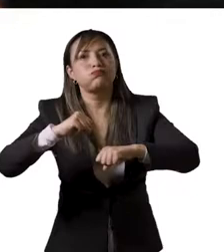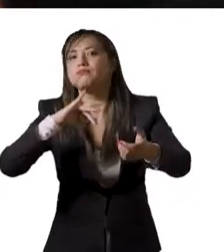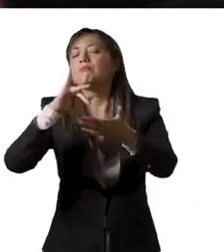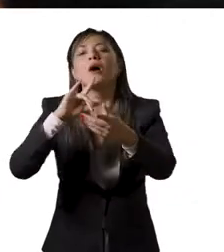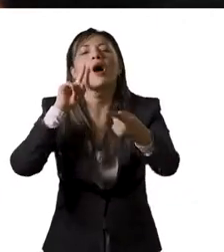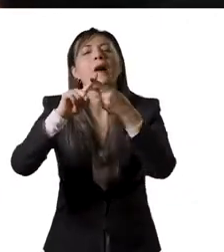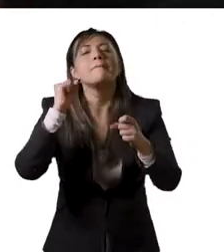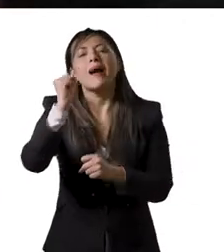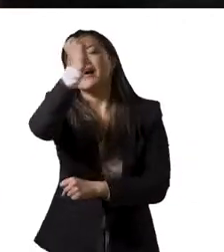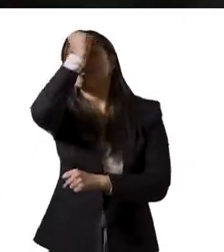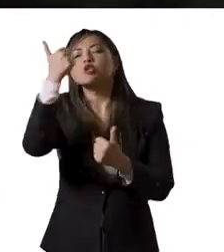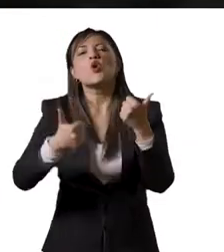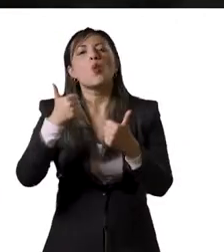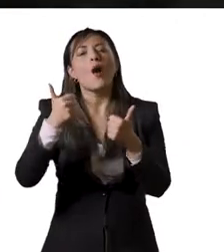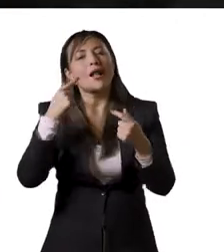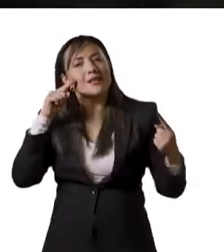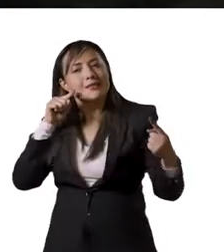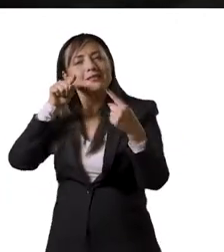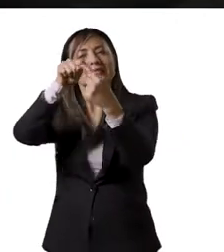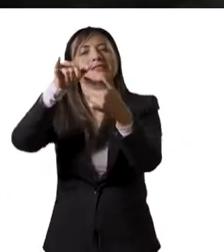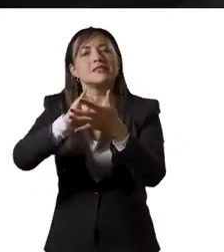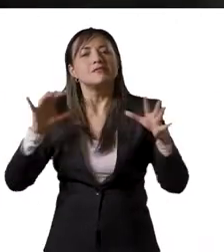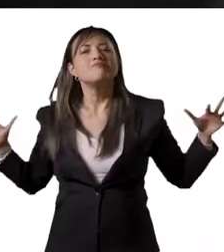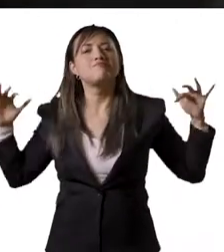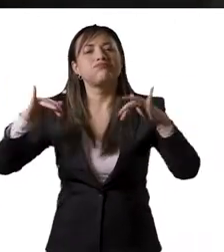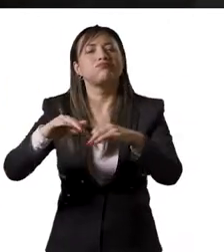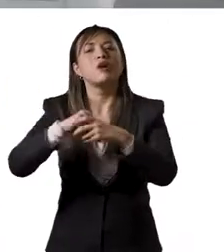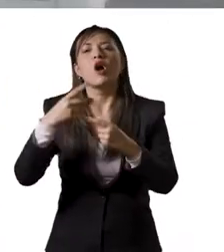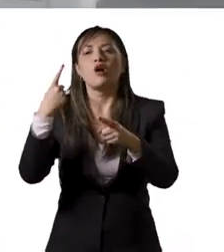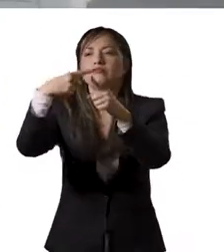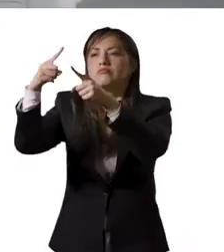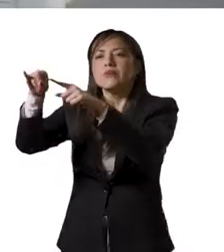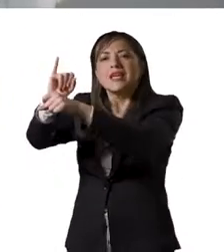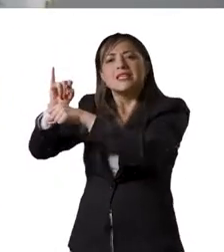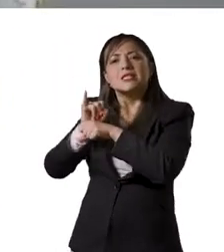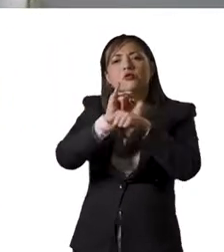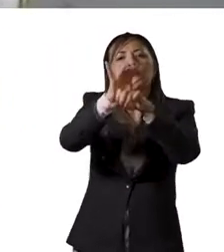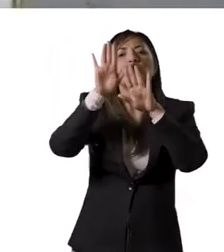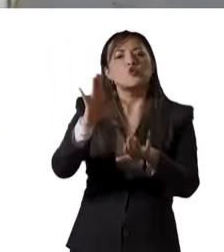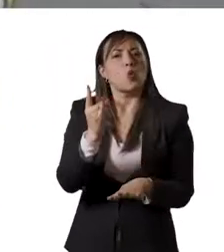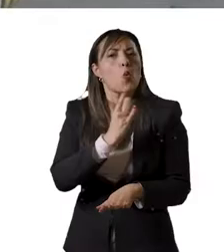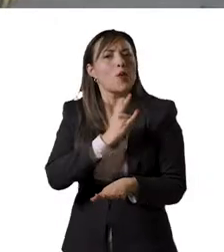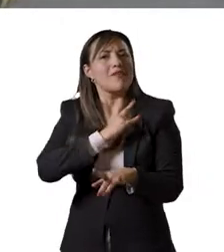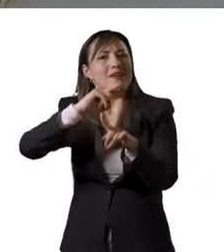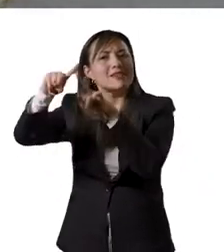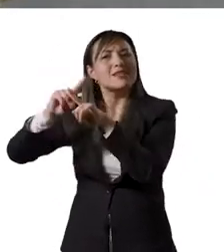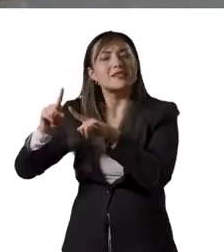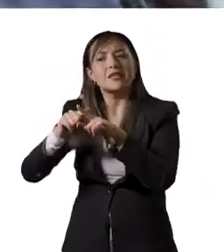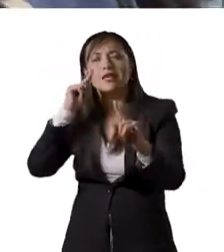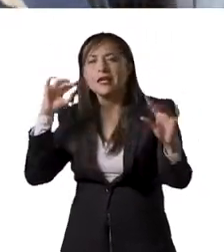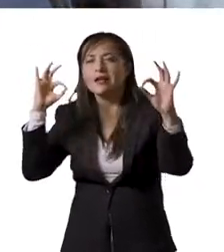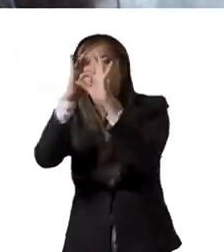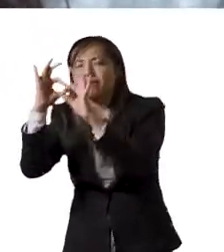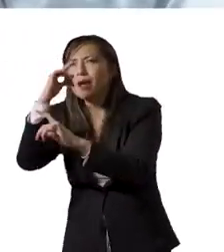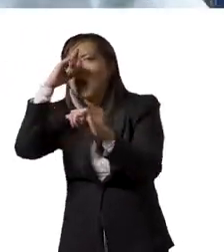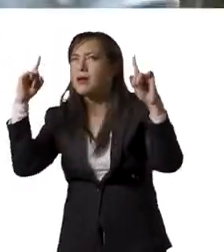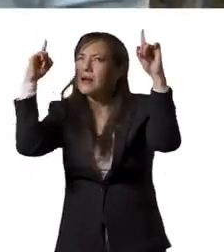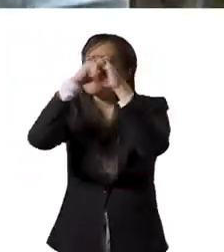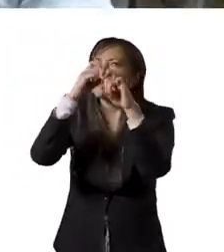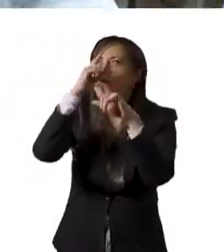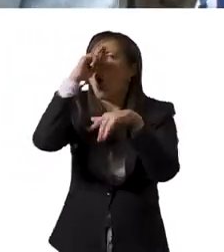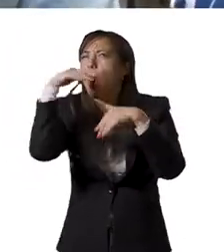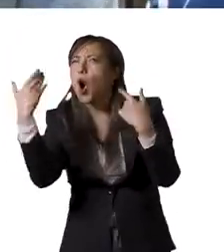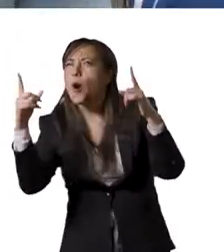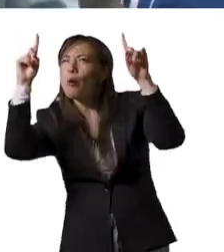participó activamente en la iniciativa Convergencia por Colombia, que agrupó a varias instituciones de educación superior con una